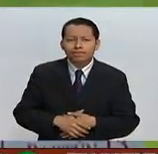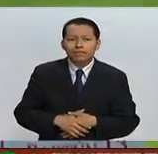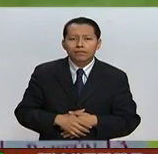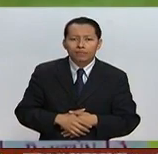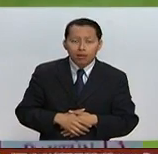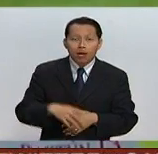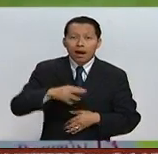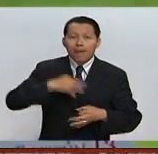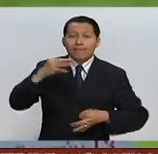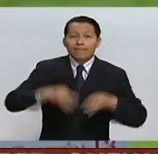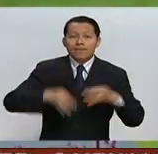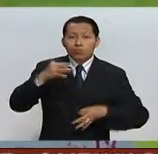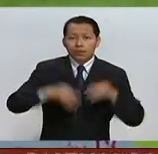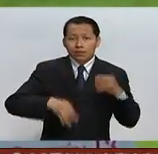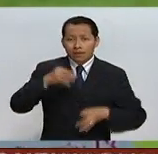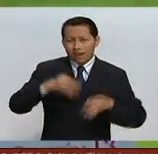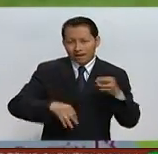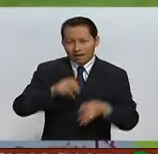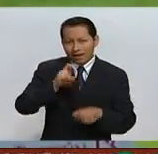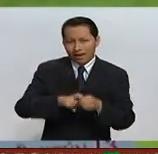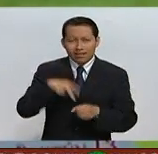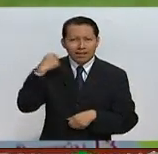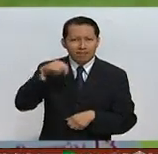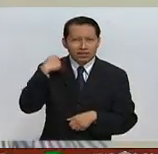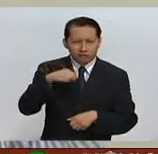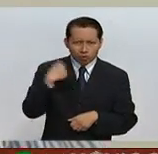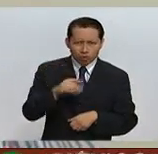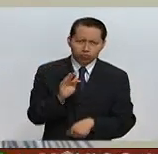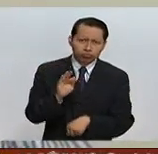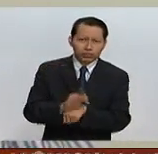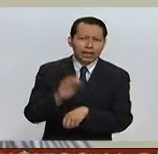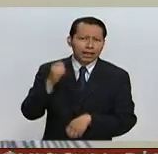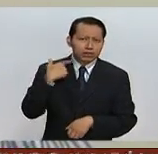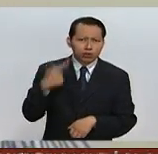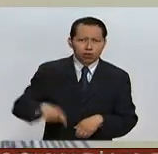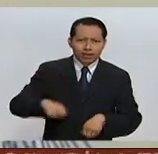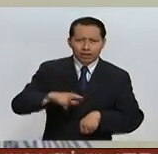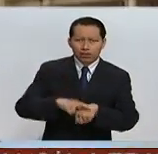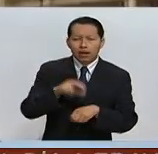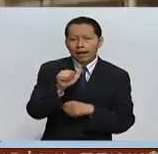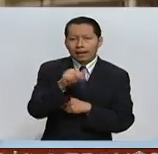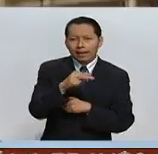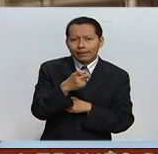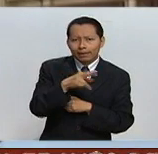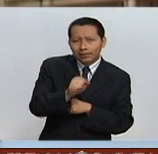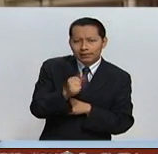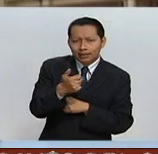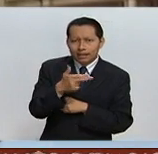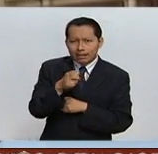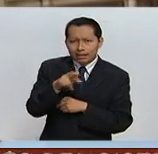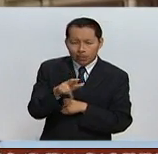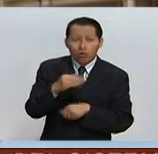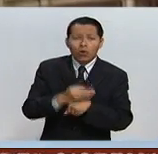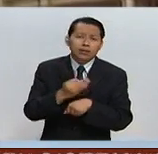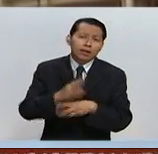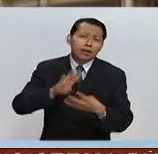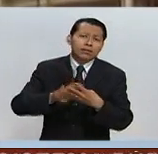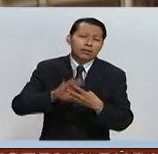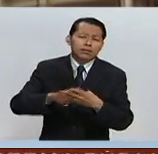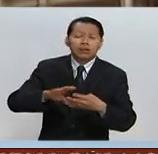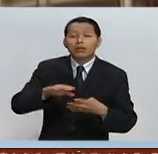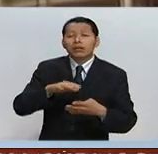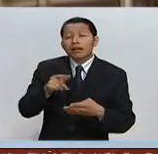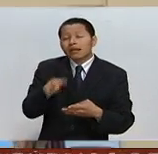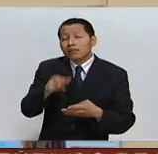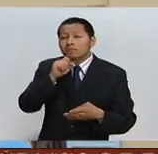Un tribunal colegiado con sede en Tabasco otorgó un amparo al ex gobernador Andrés Granier, quien actualmente se encuentra preso acusado de